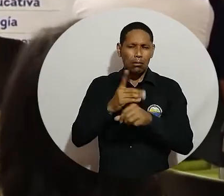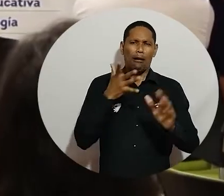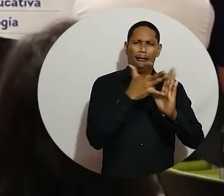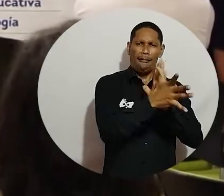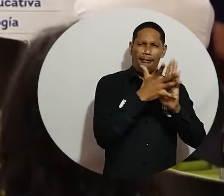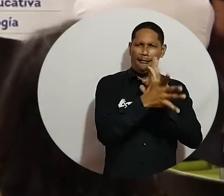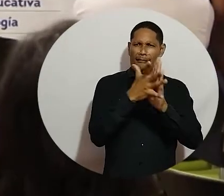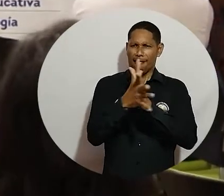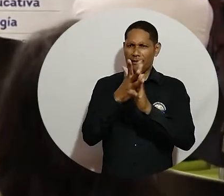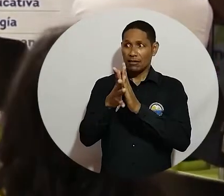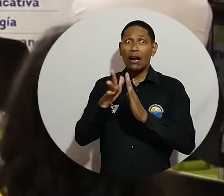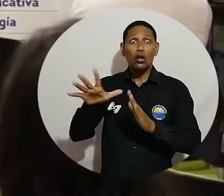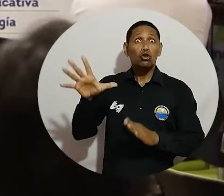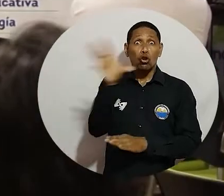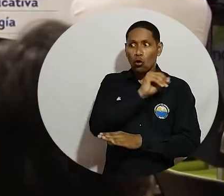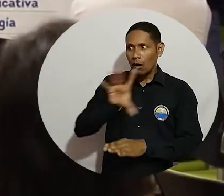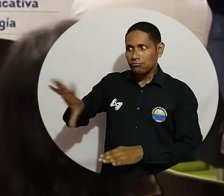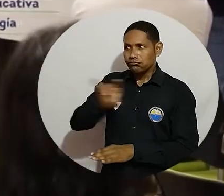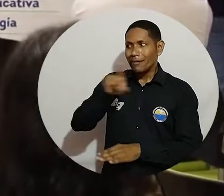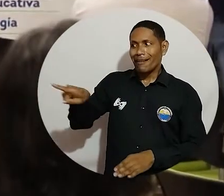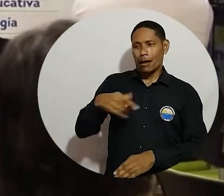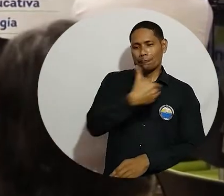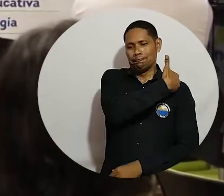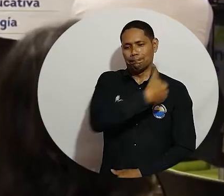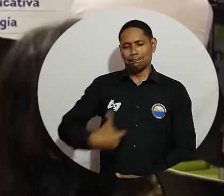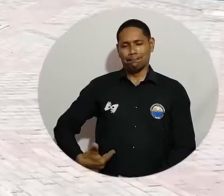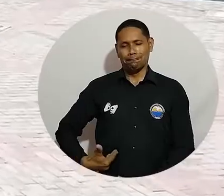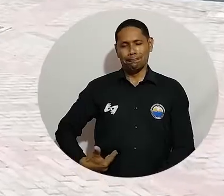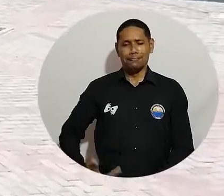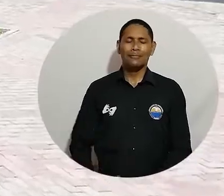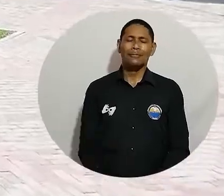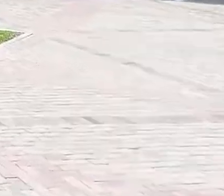Territorio, fue designado por unanimidad como presidente.